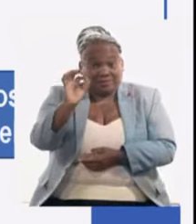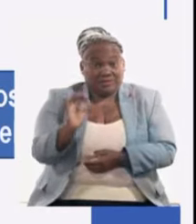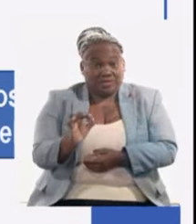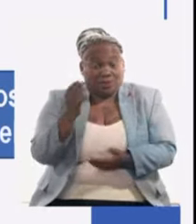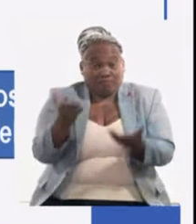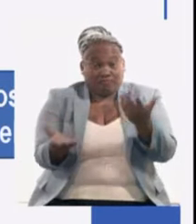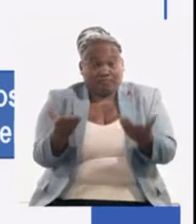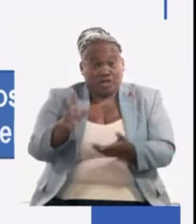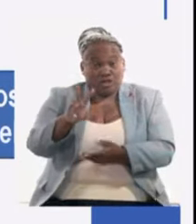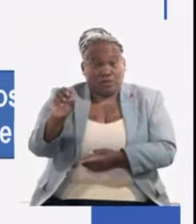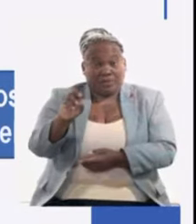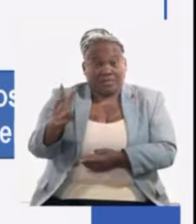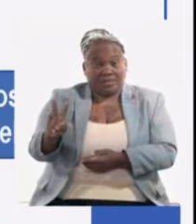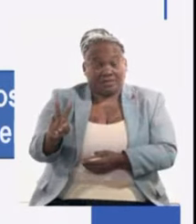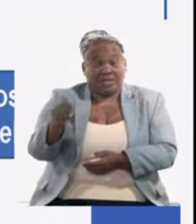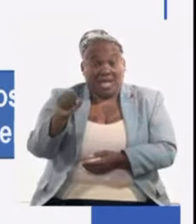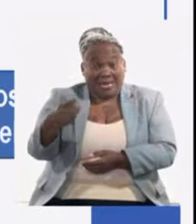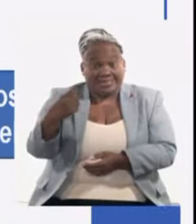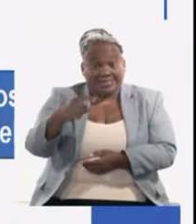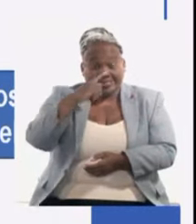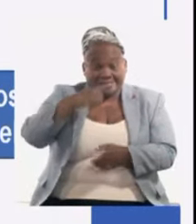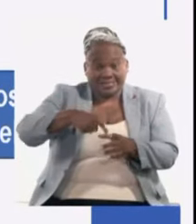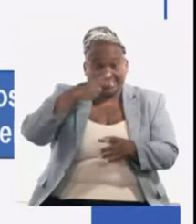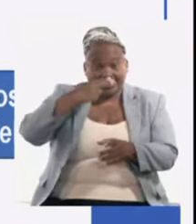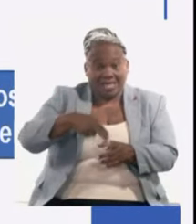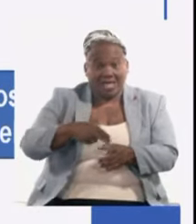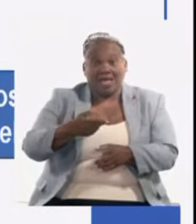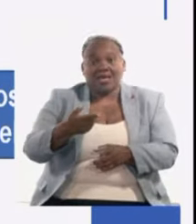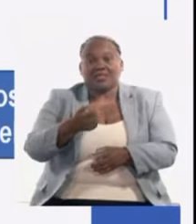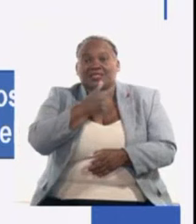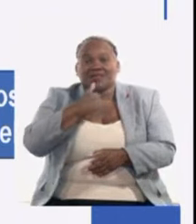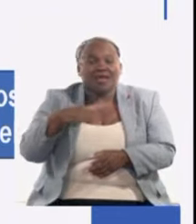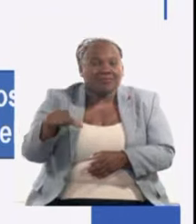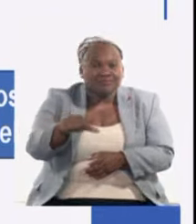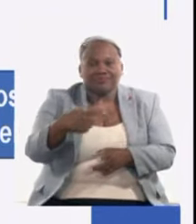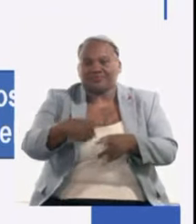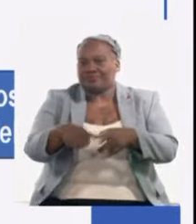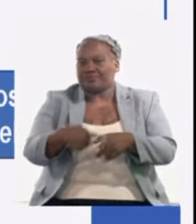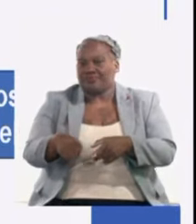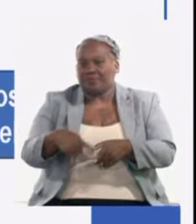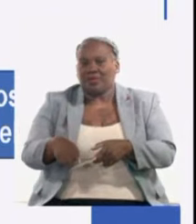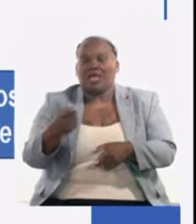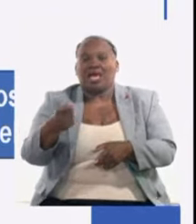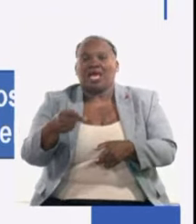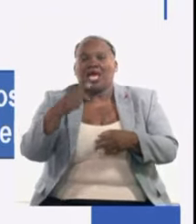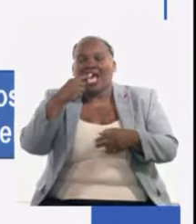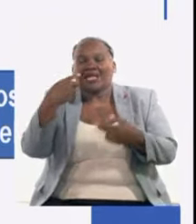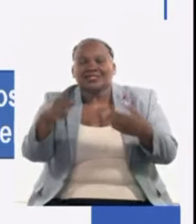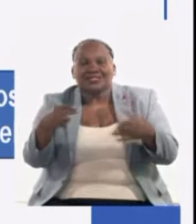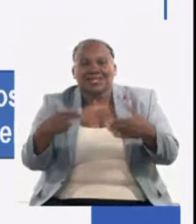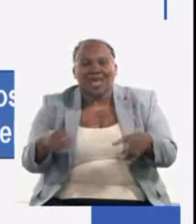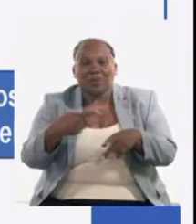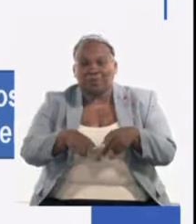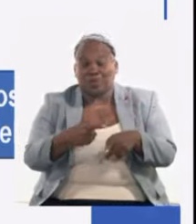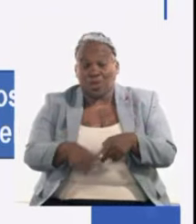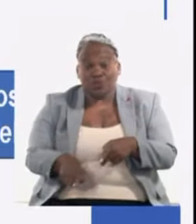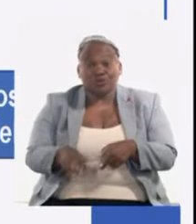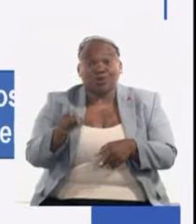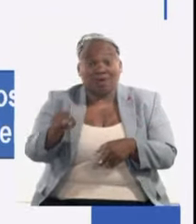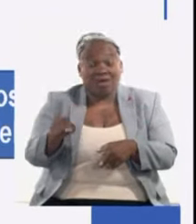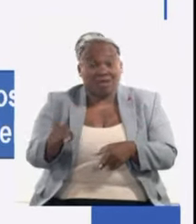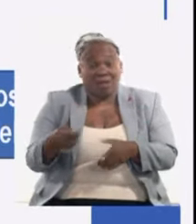lleva combustible lleva insumos lleva lubricantes lleva grasa lleva acero lleva productos que hay que financiar